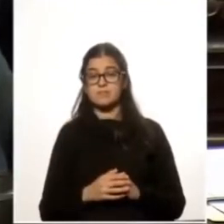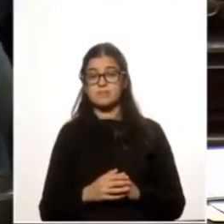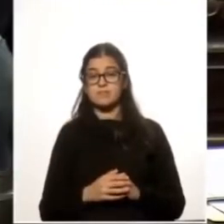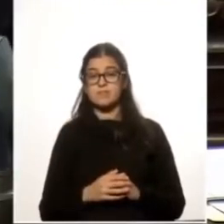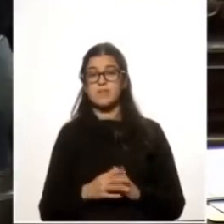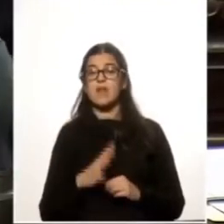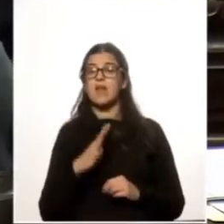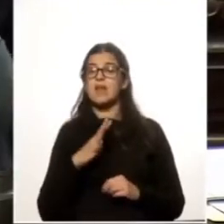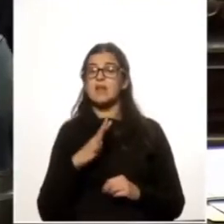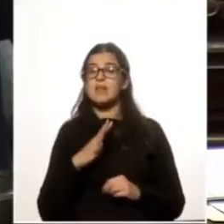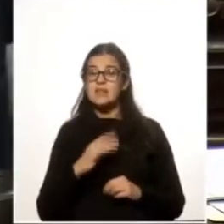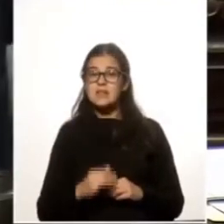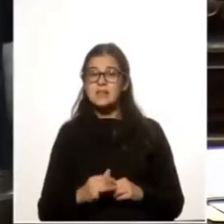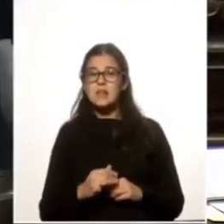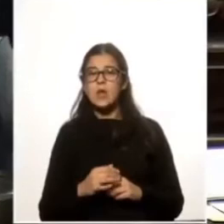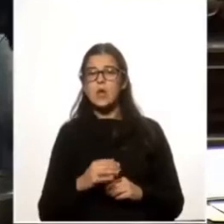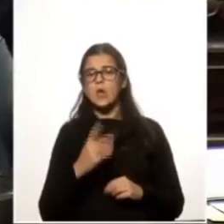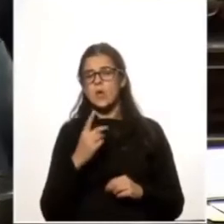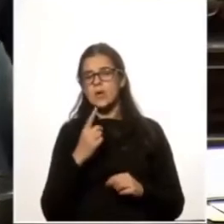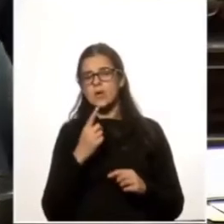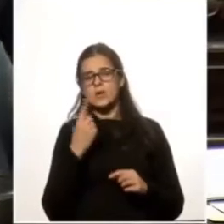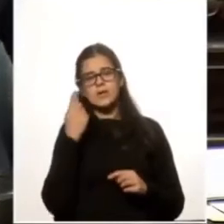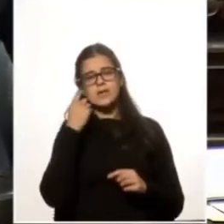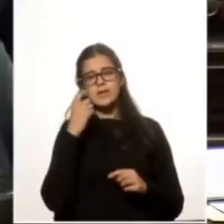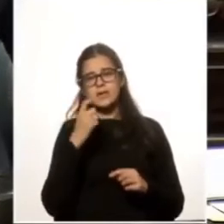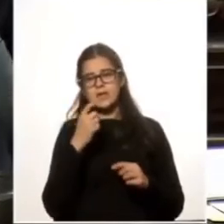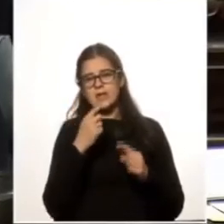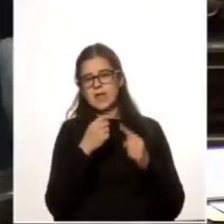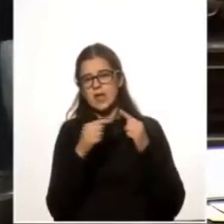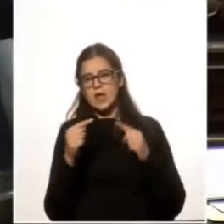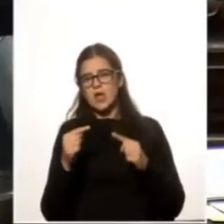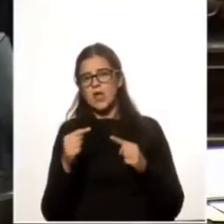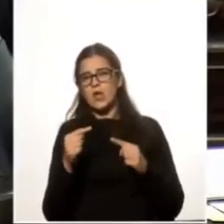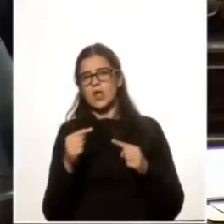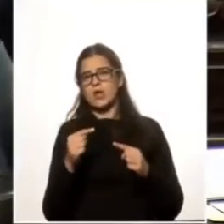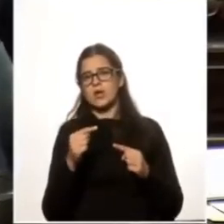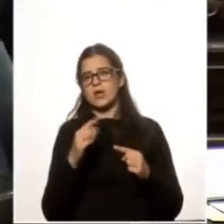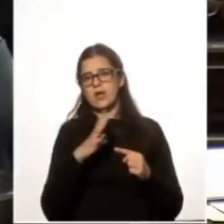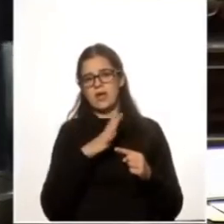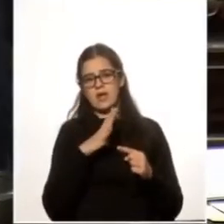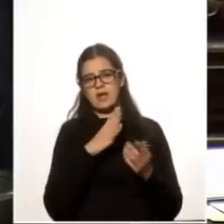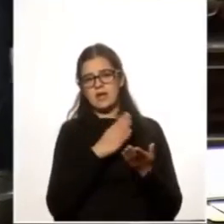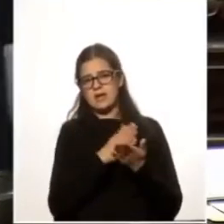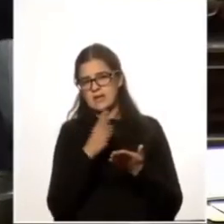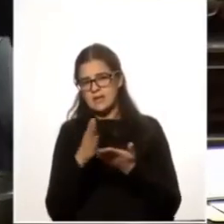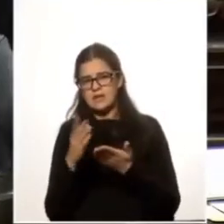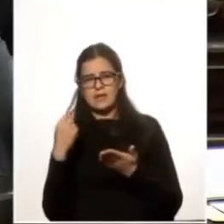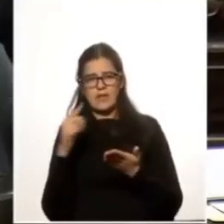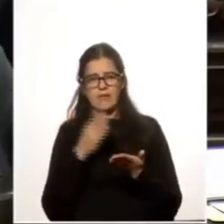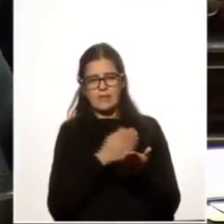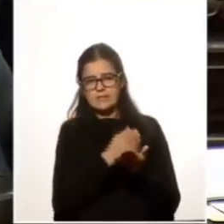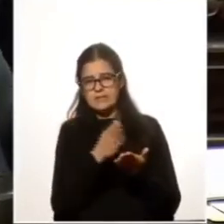tiene una y de Lagos y de Alwin y de Frey